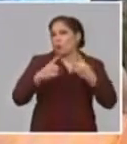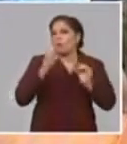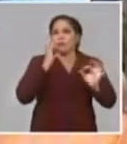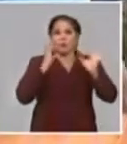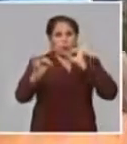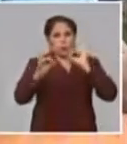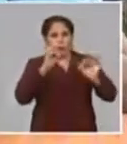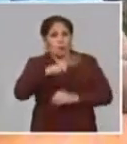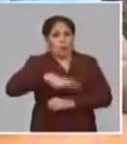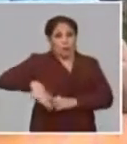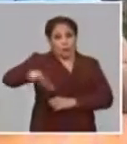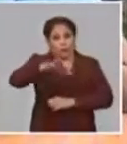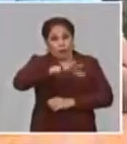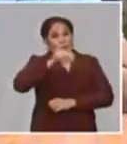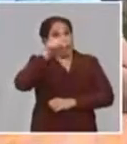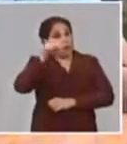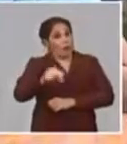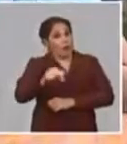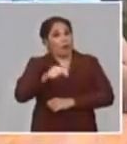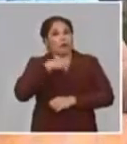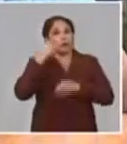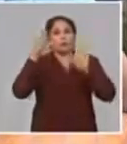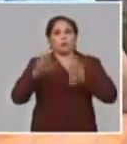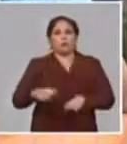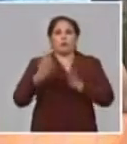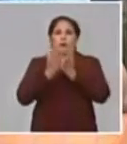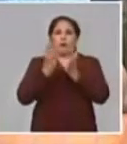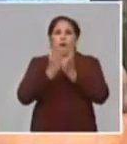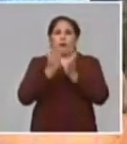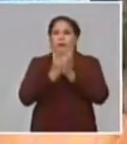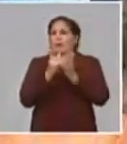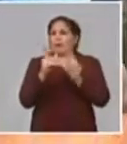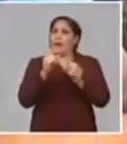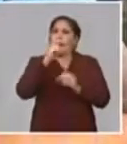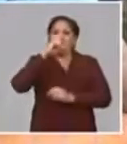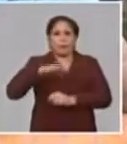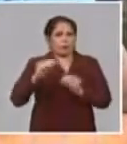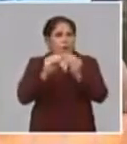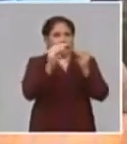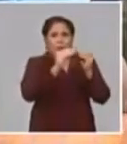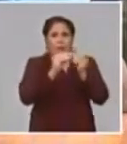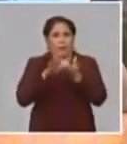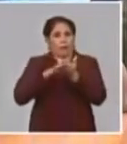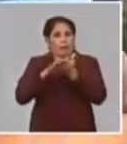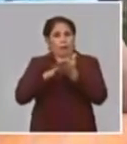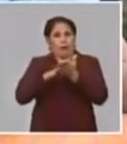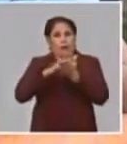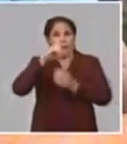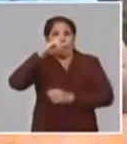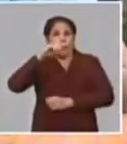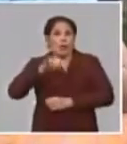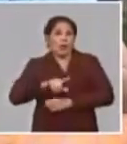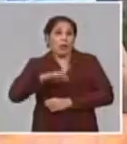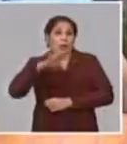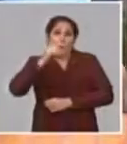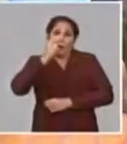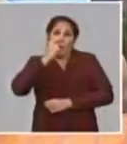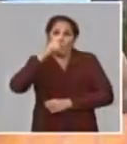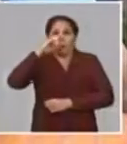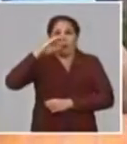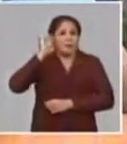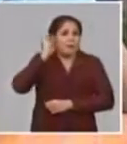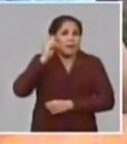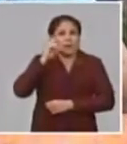cuidado. Hemos suspendido las clases para evitar el contagio. Entonces, las niñas y los niños están en las casas.